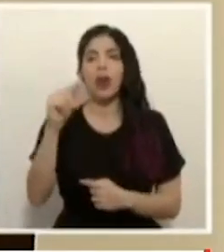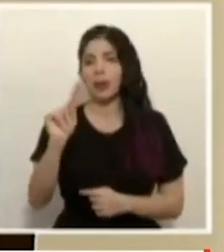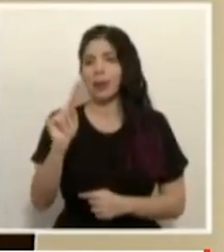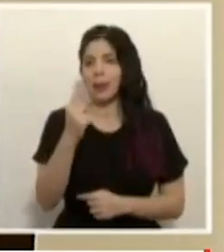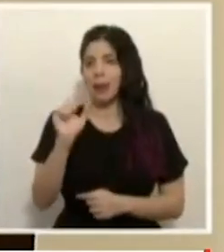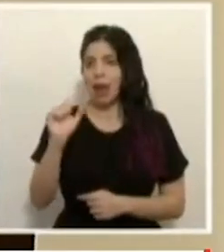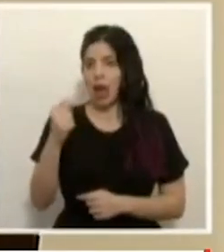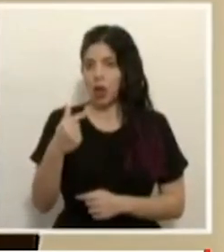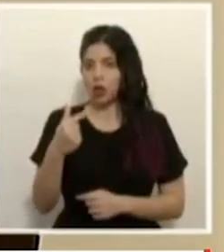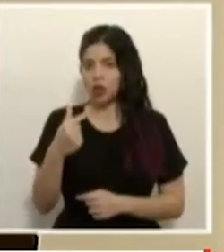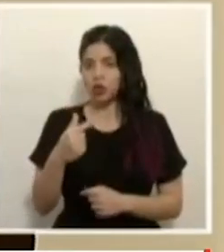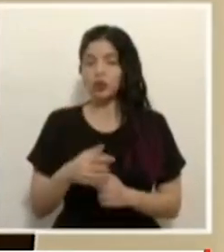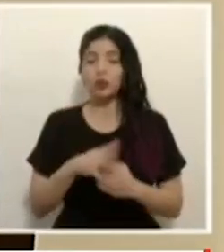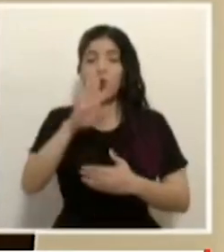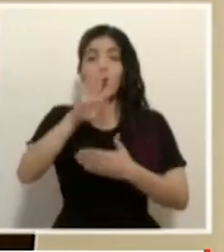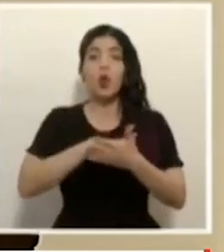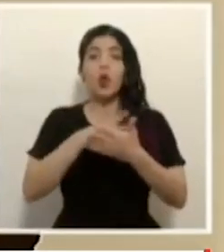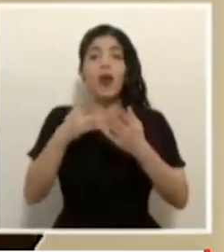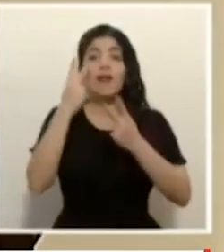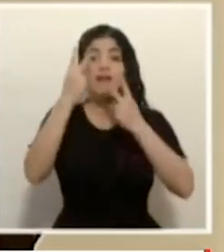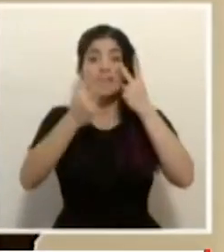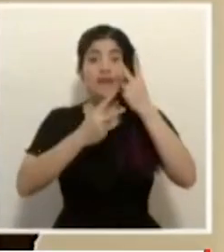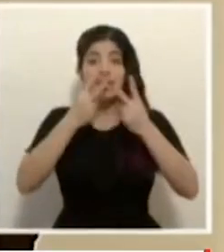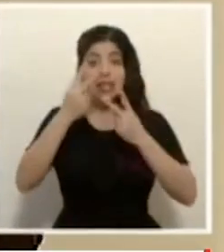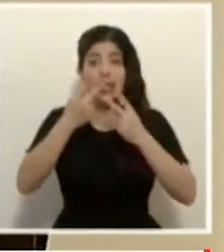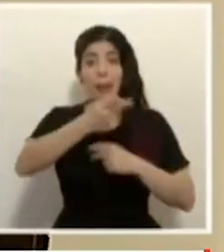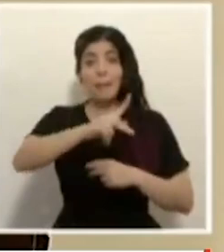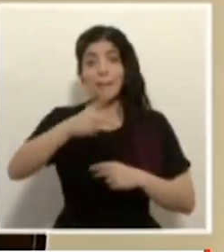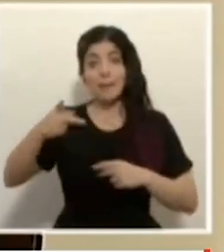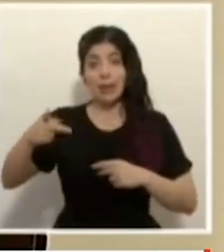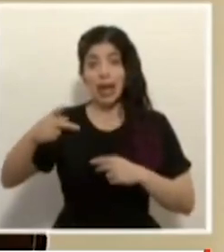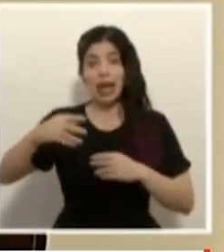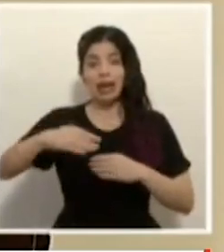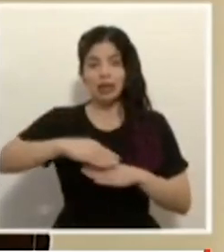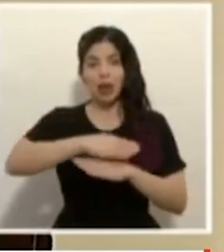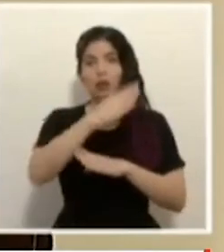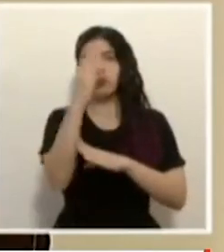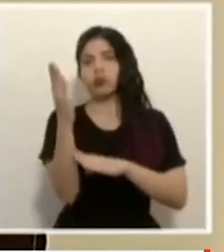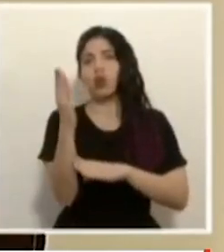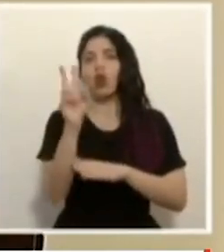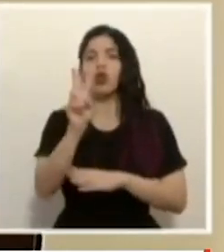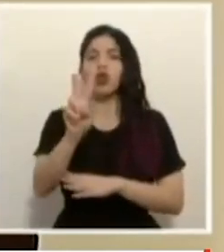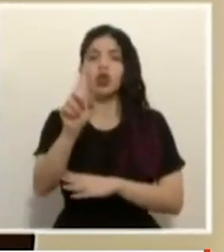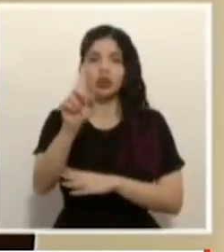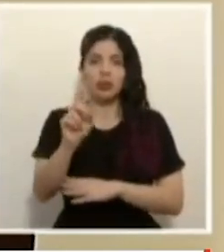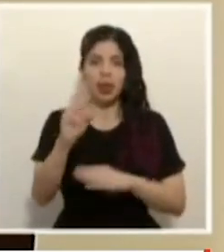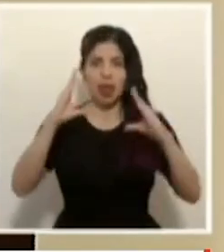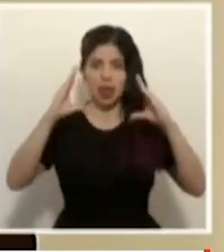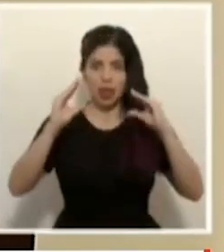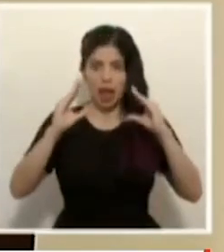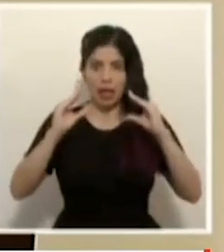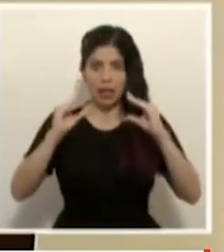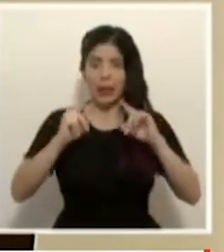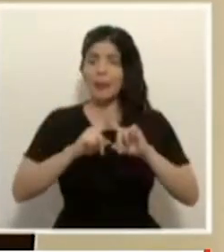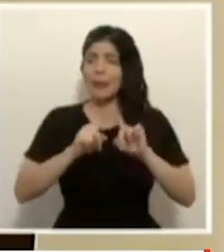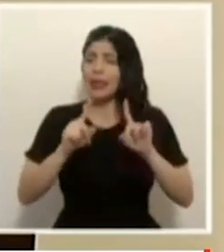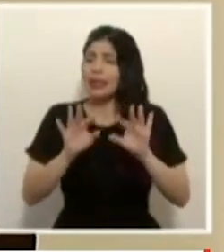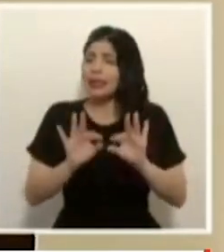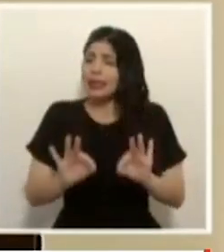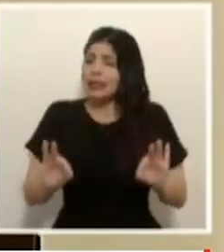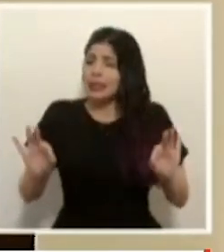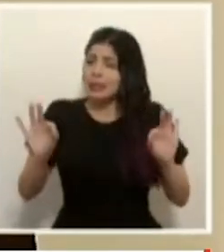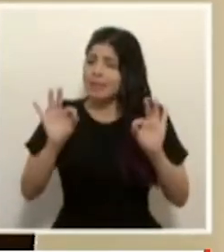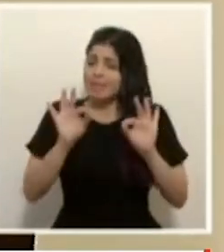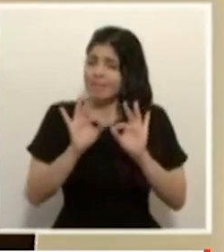se amplía el horario de visitación a las playas hasta las 2.30 de la tarde. Pero es muy importante